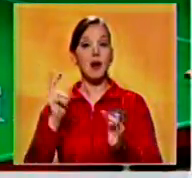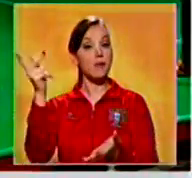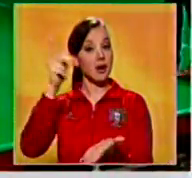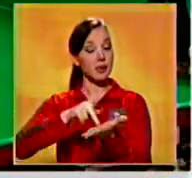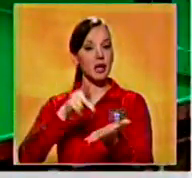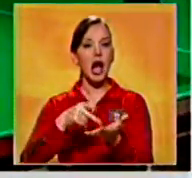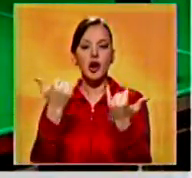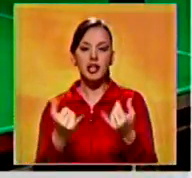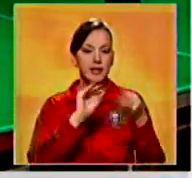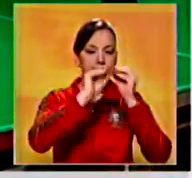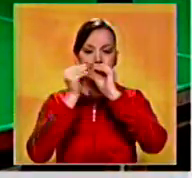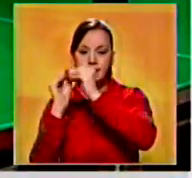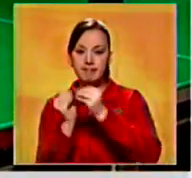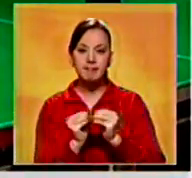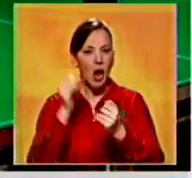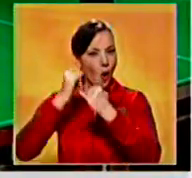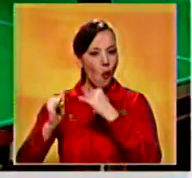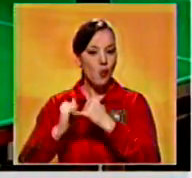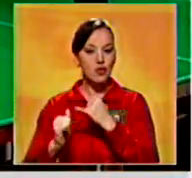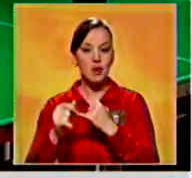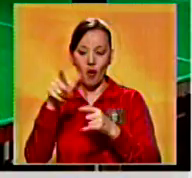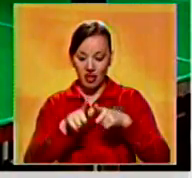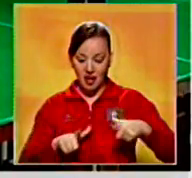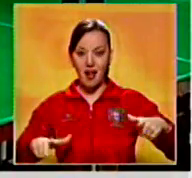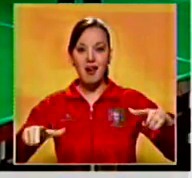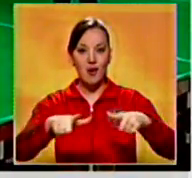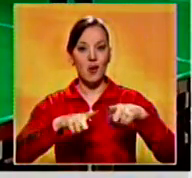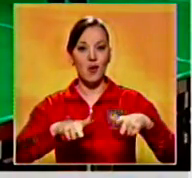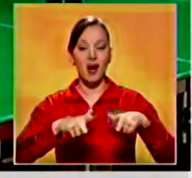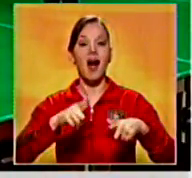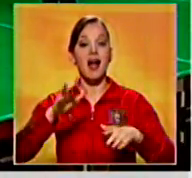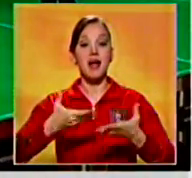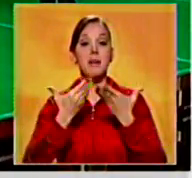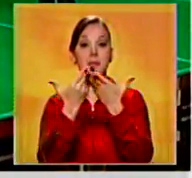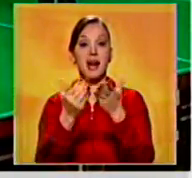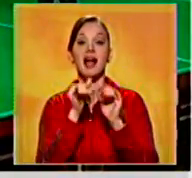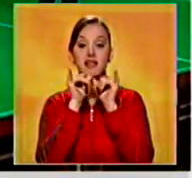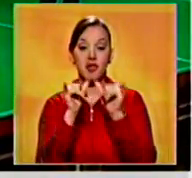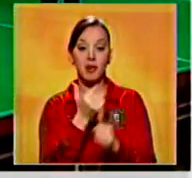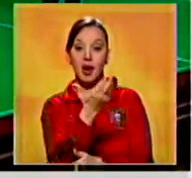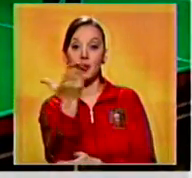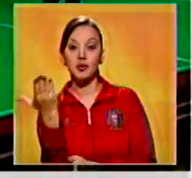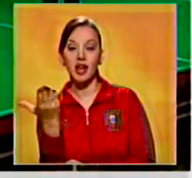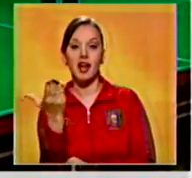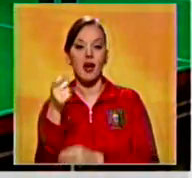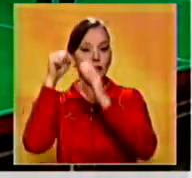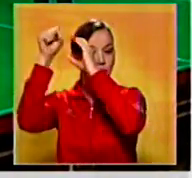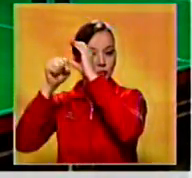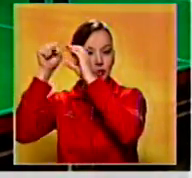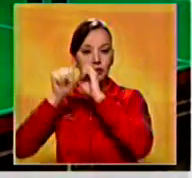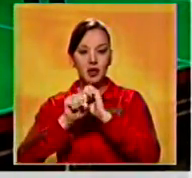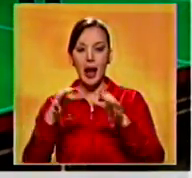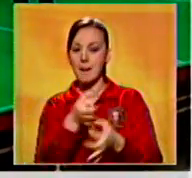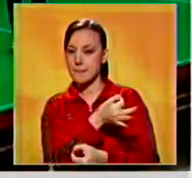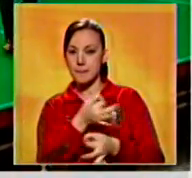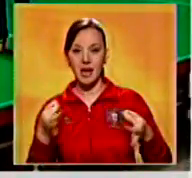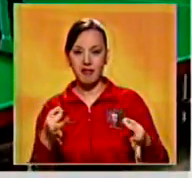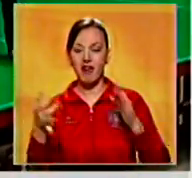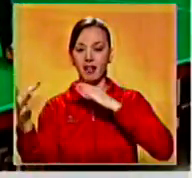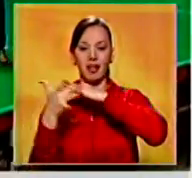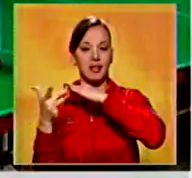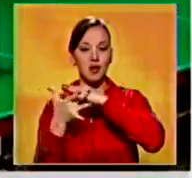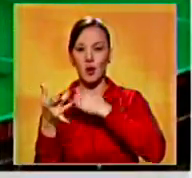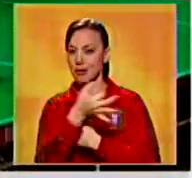últimos detalles de este lugar para poder llevarles a ustedes una transmisión de calidad y una transmisión cargada de tecnología,